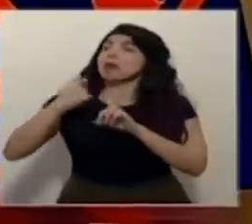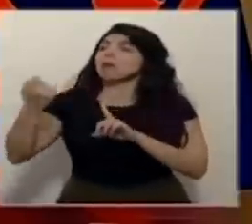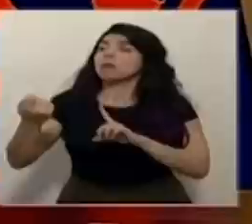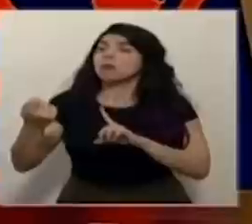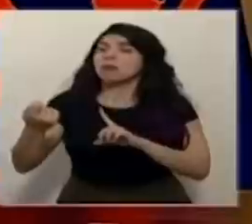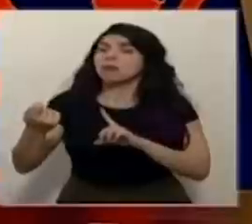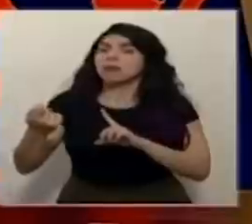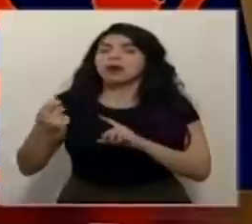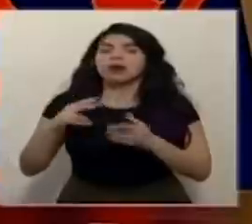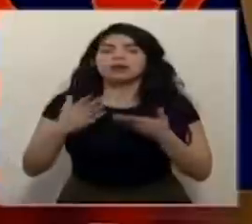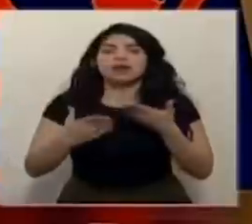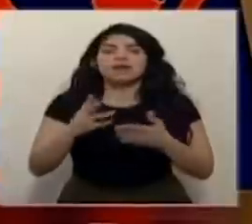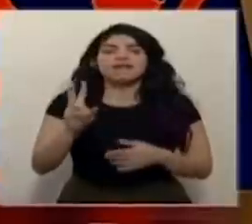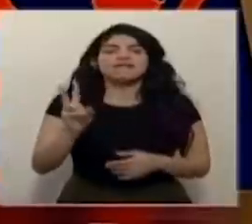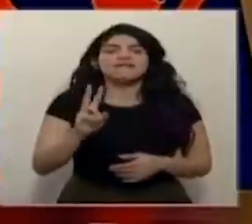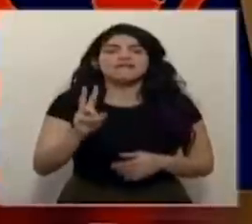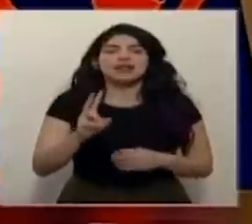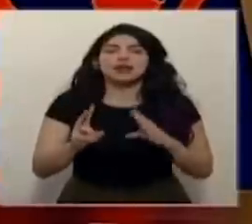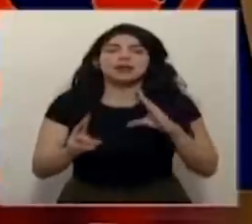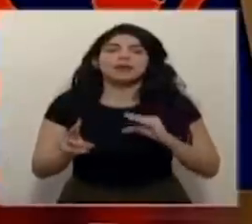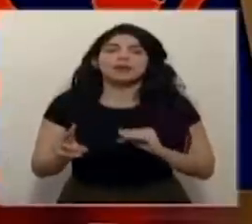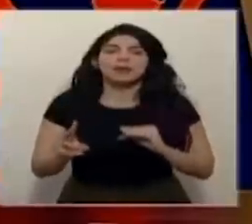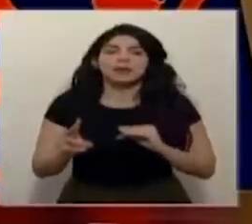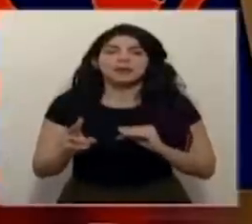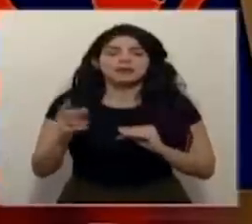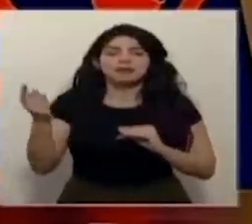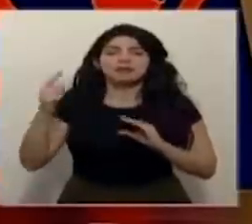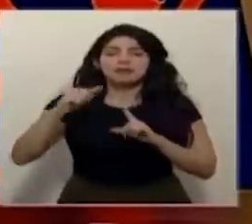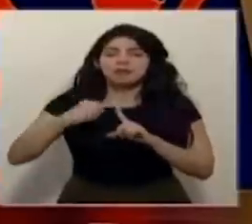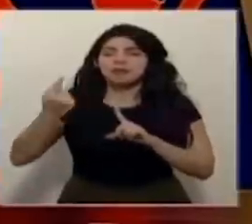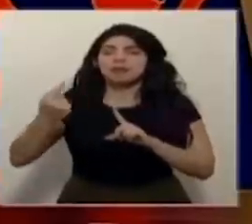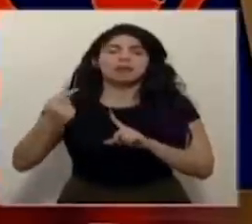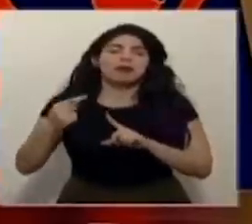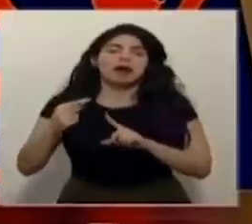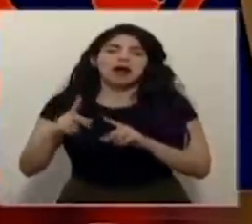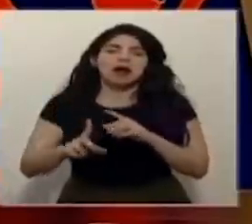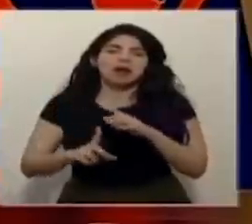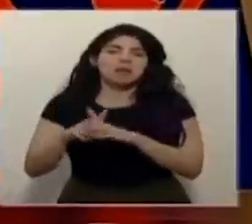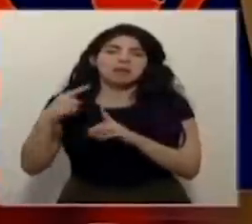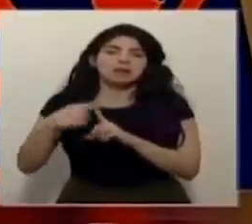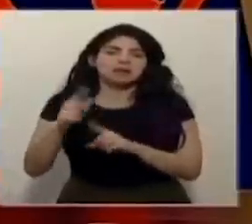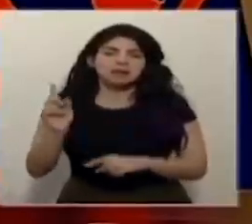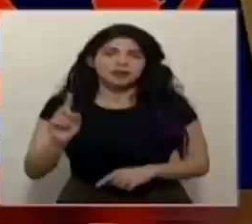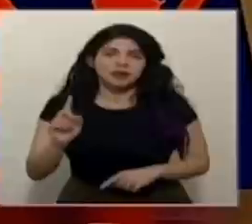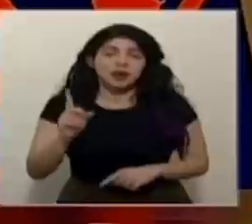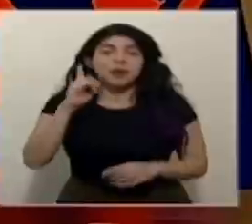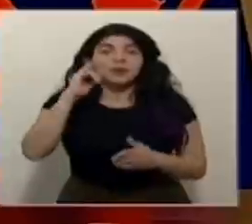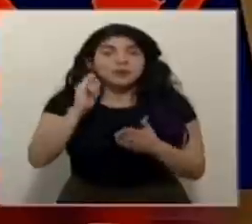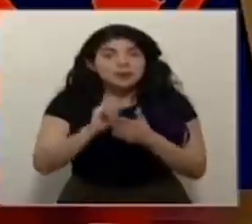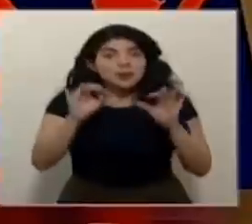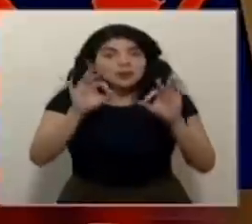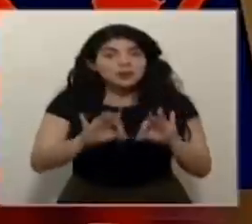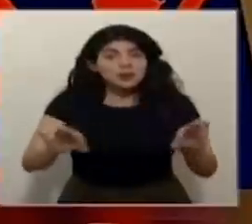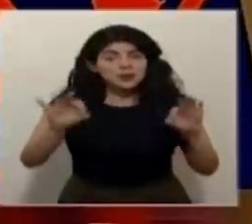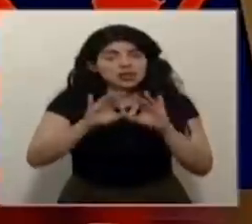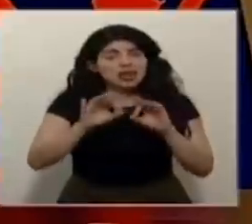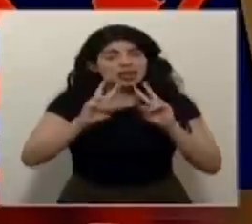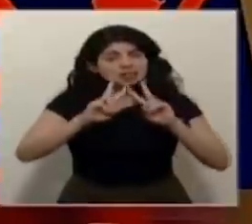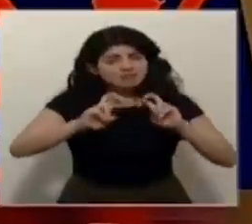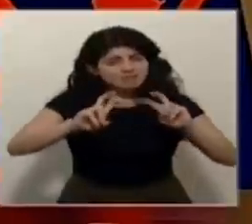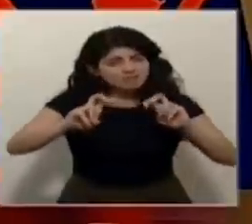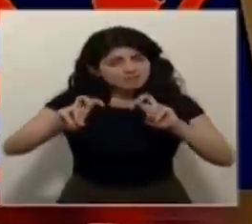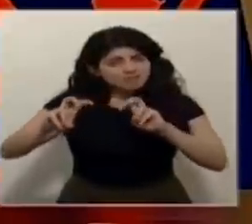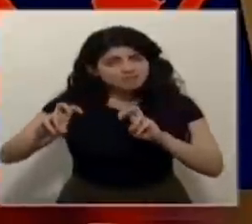que la carga viral no sea suficiente como para tener un resultado positivo de ahí la importancia de un análisis